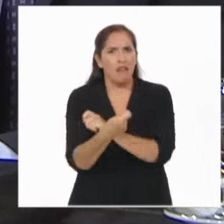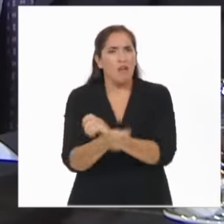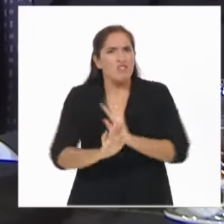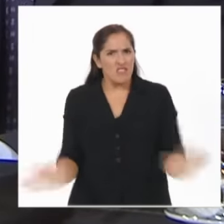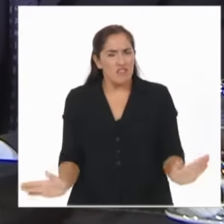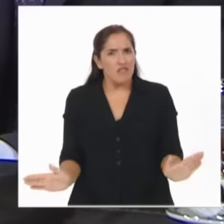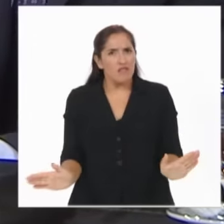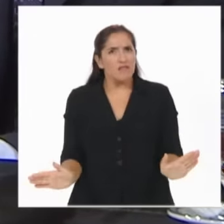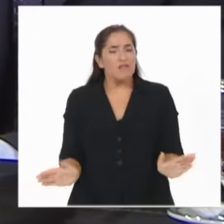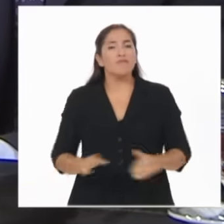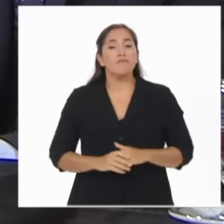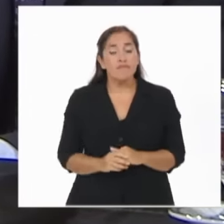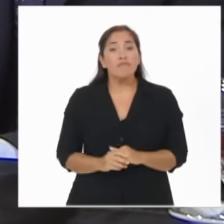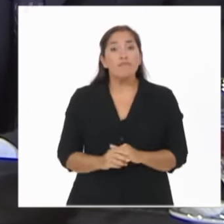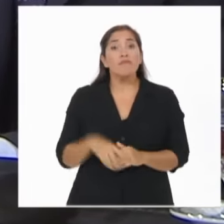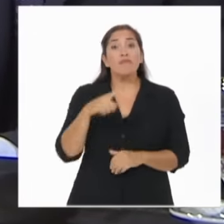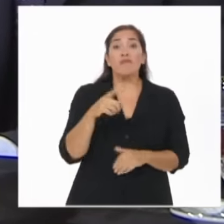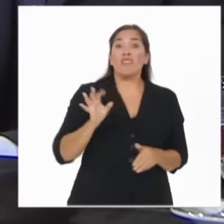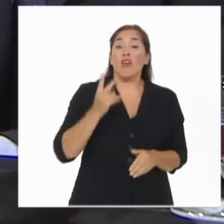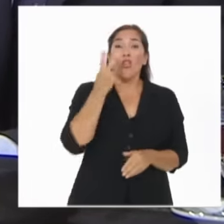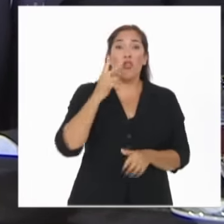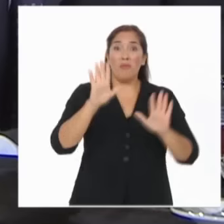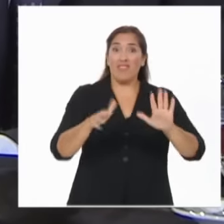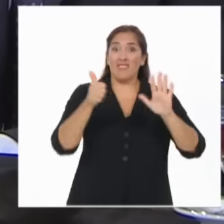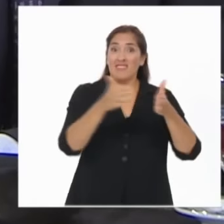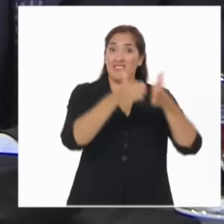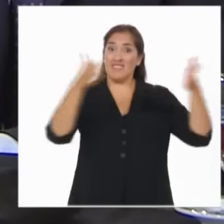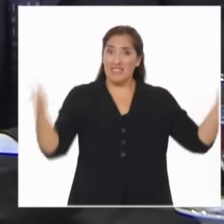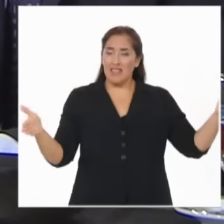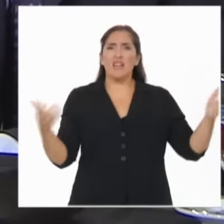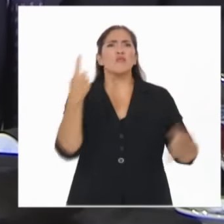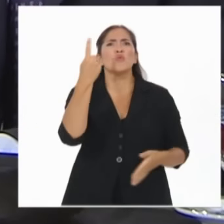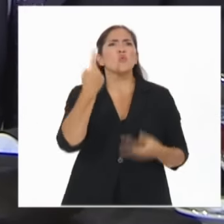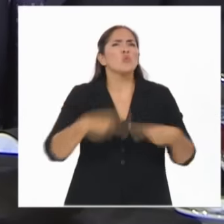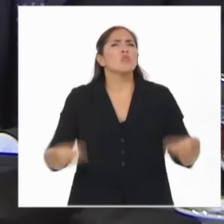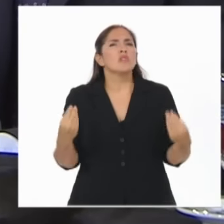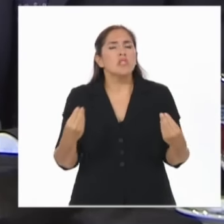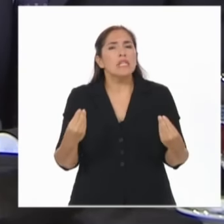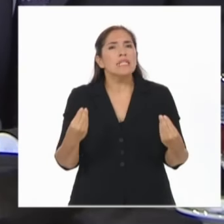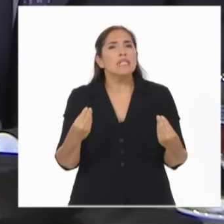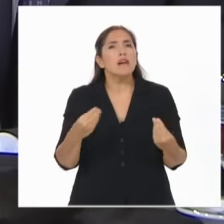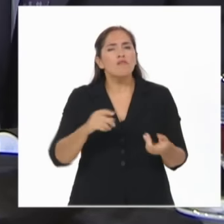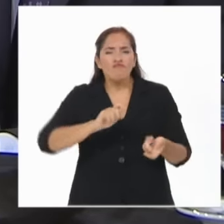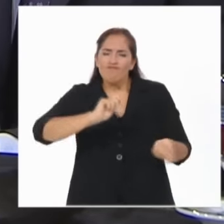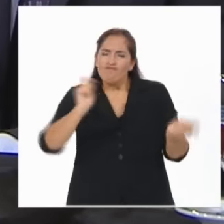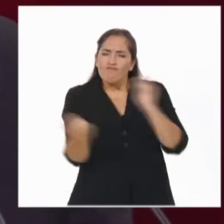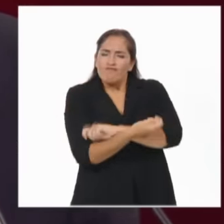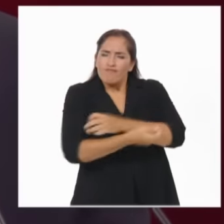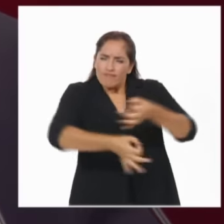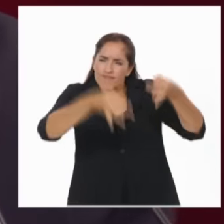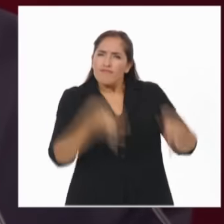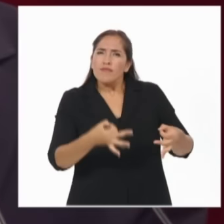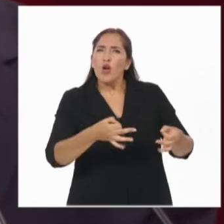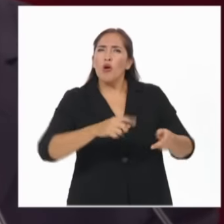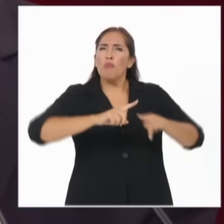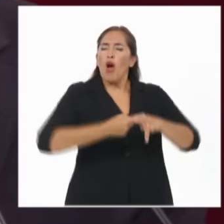Una de las excepciones del año 2016 fue el escaso avance de la reforma política. Fue